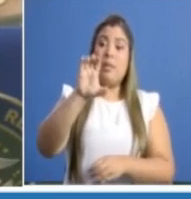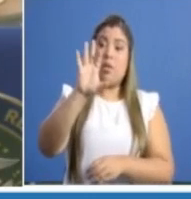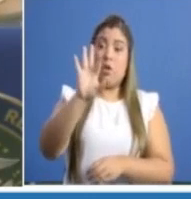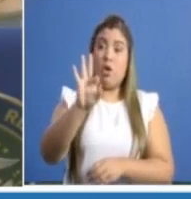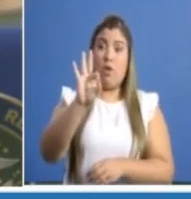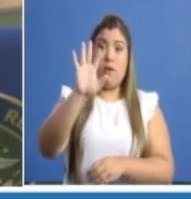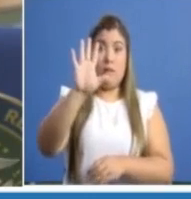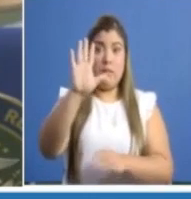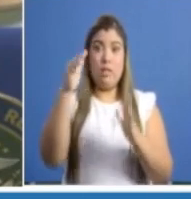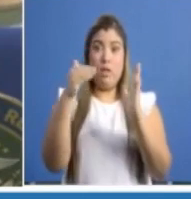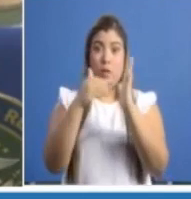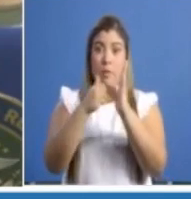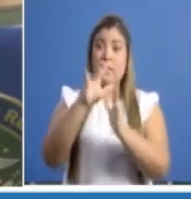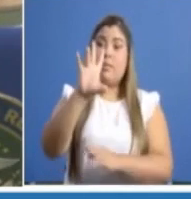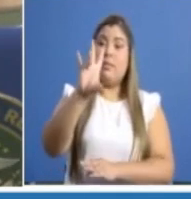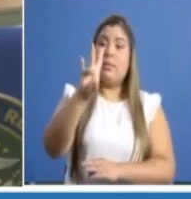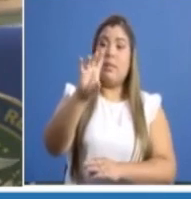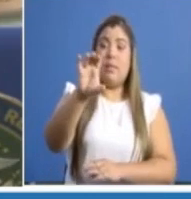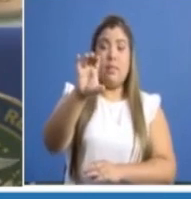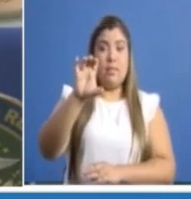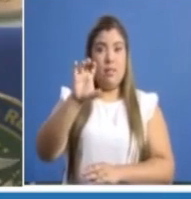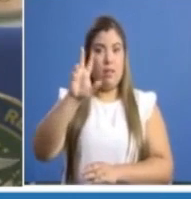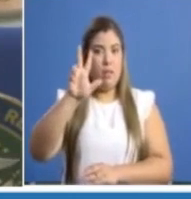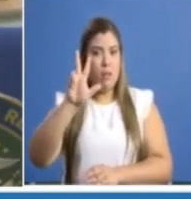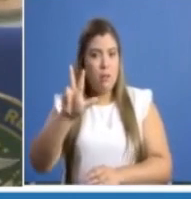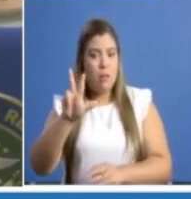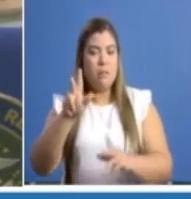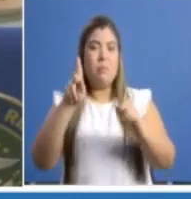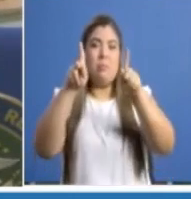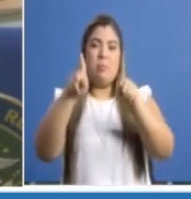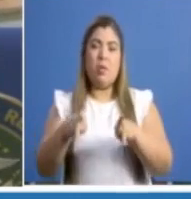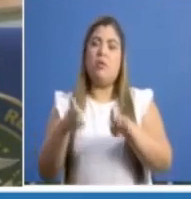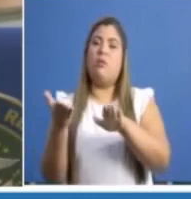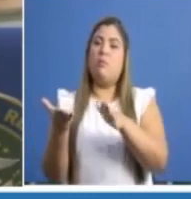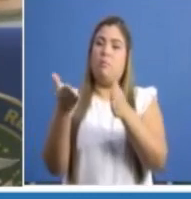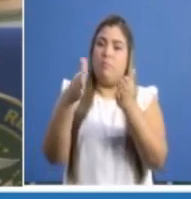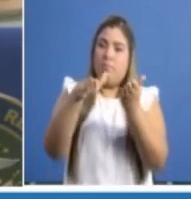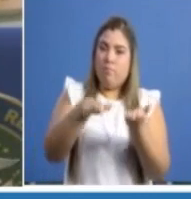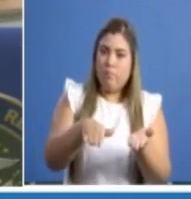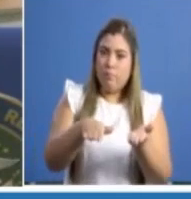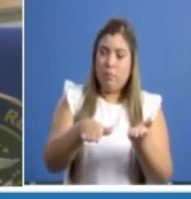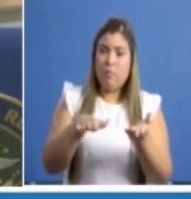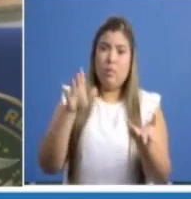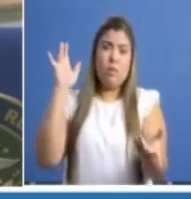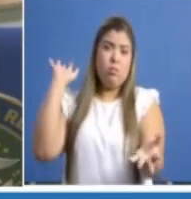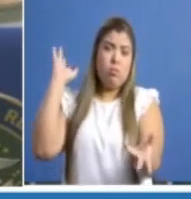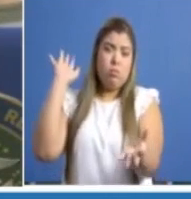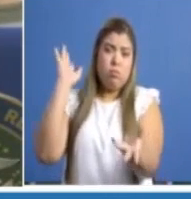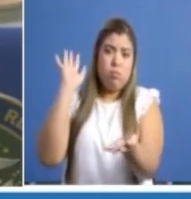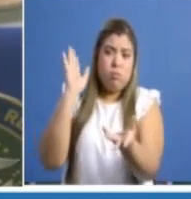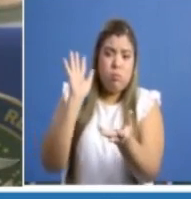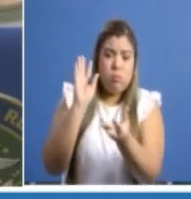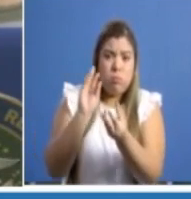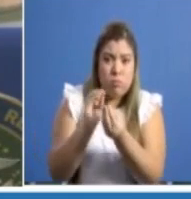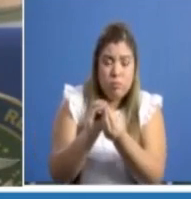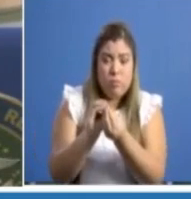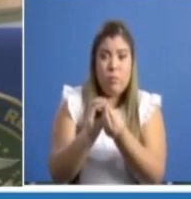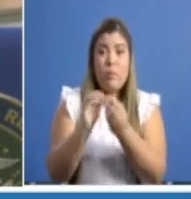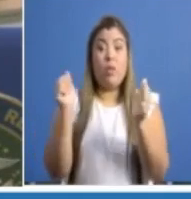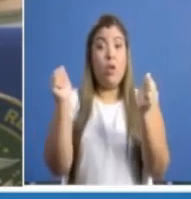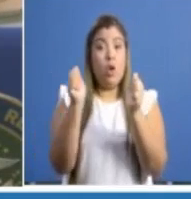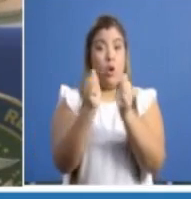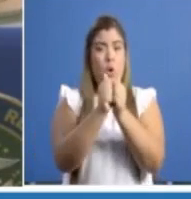.703 corresponden a defunciones acumuladas con un